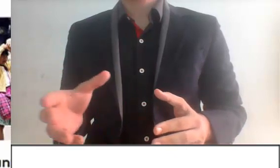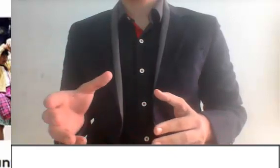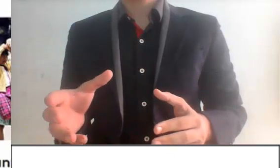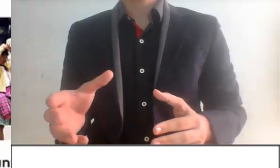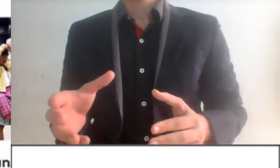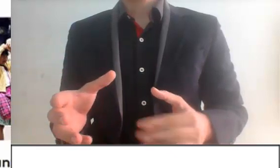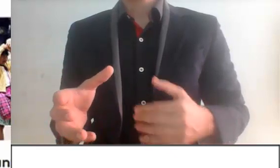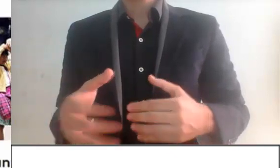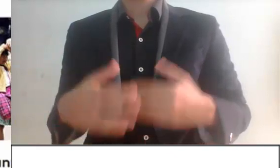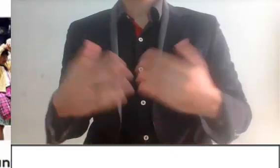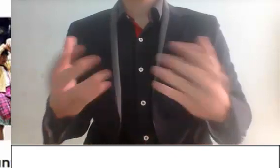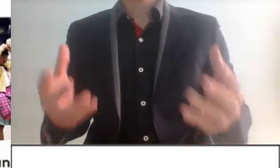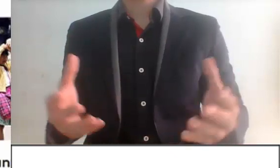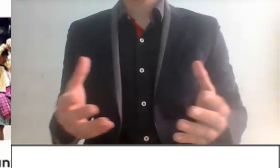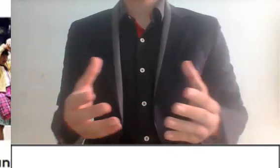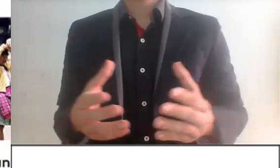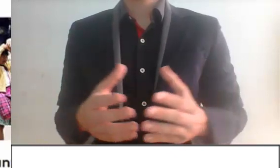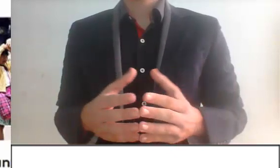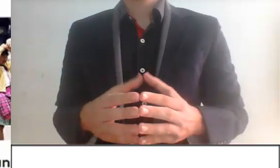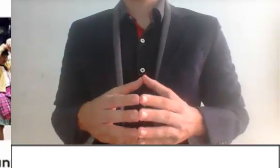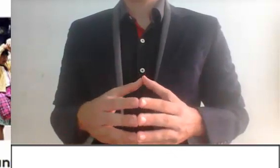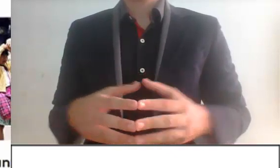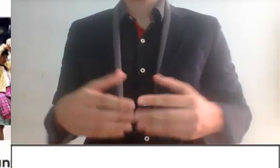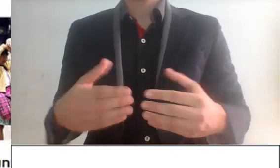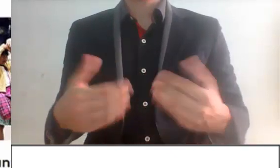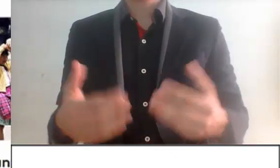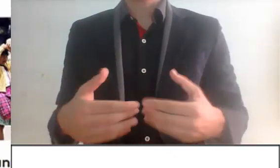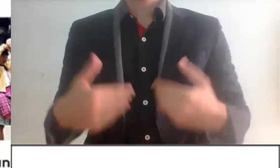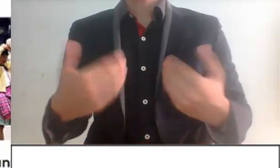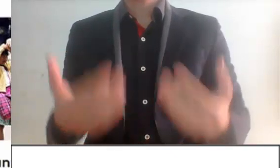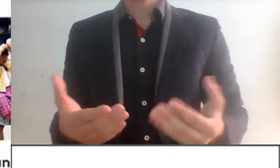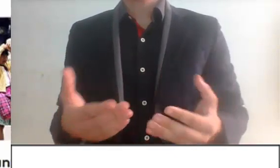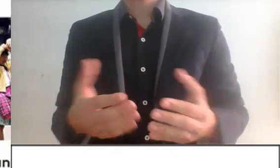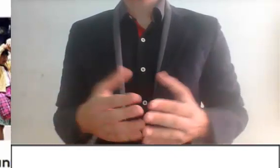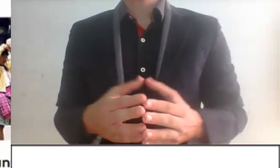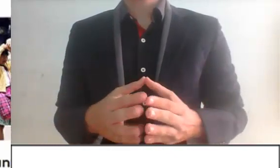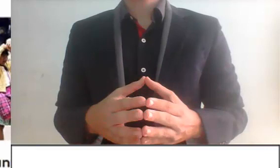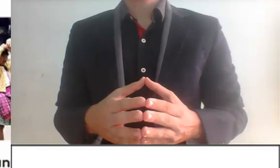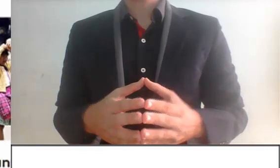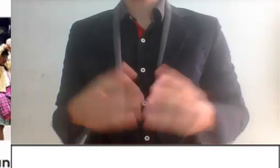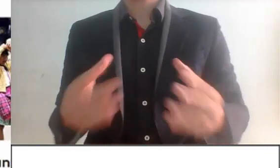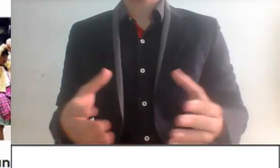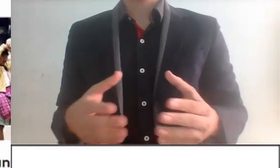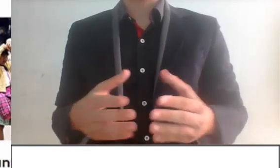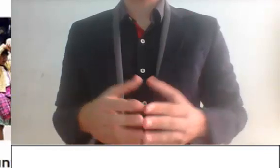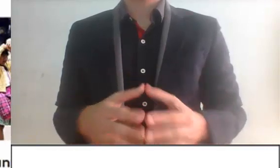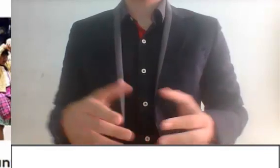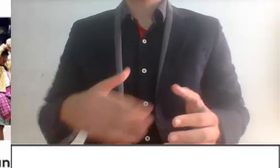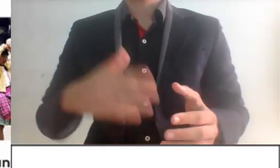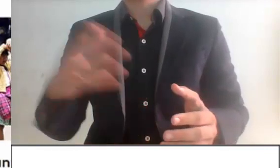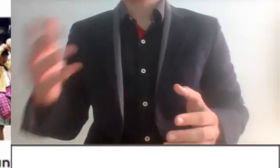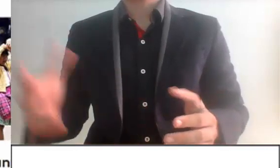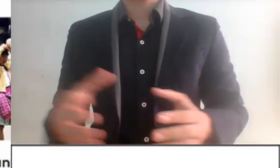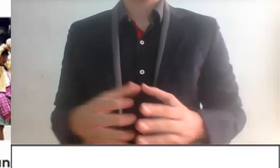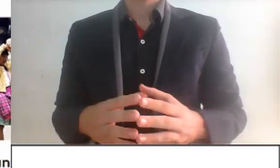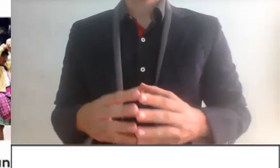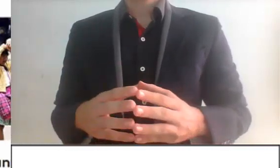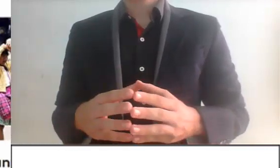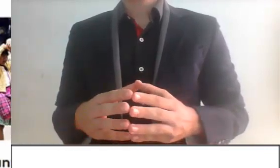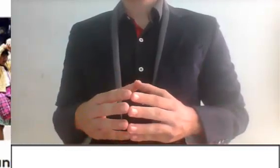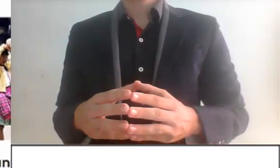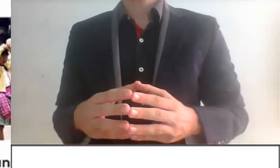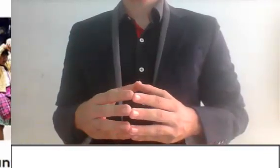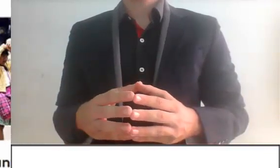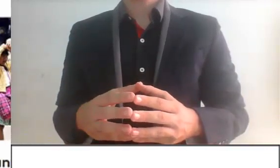contribuyentes no pagaban en absoluto lo que debían. Y ahora que está haciendo el SAT su trabajo mediante auditorías,